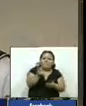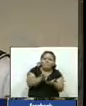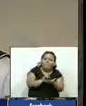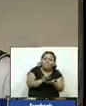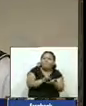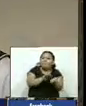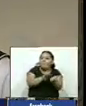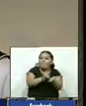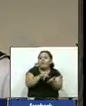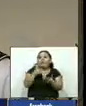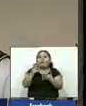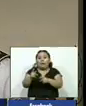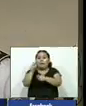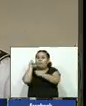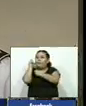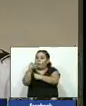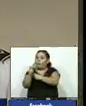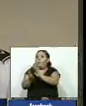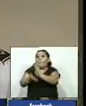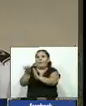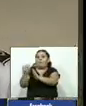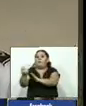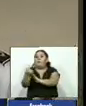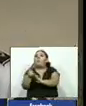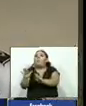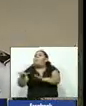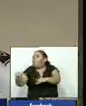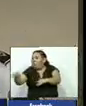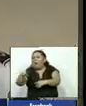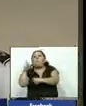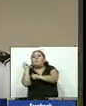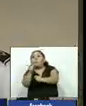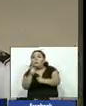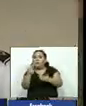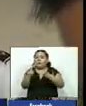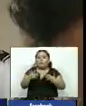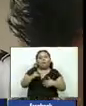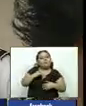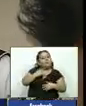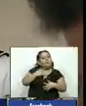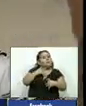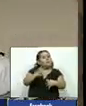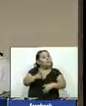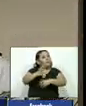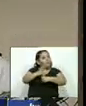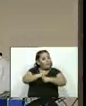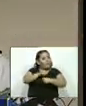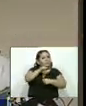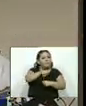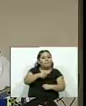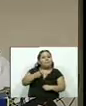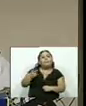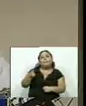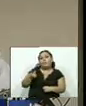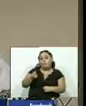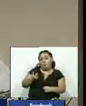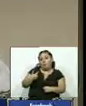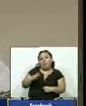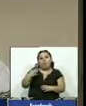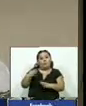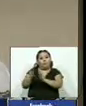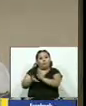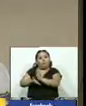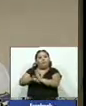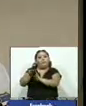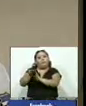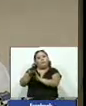hay un leve incremento pero es por la confianza que la población está teniendo en la Policía Nacional Civil hay un leve incremento